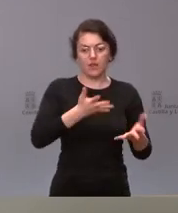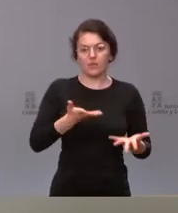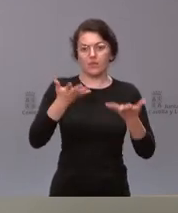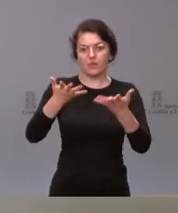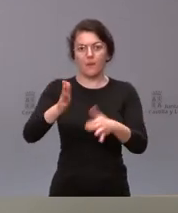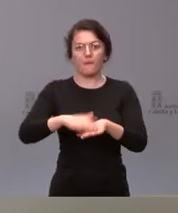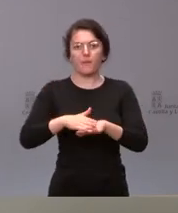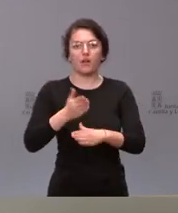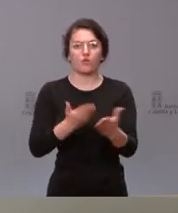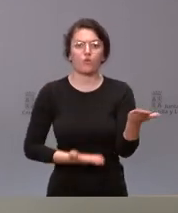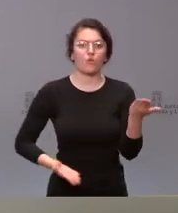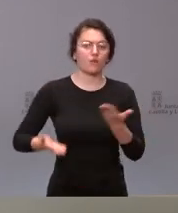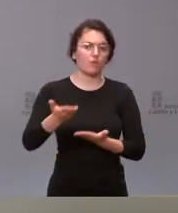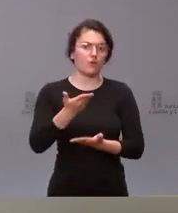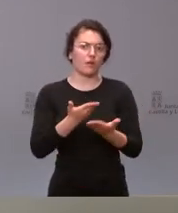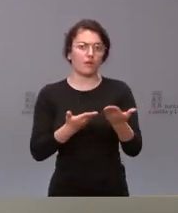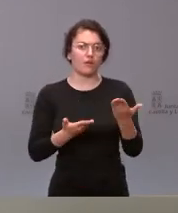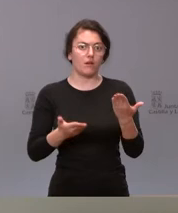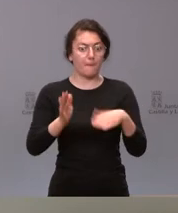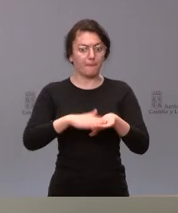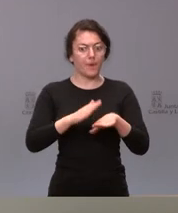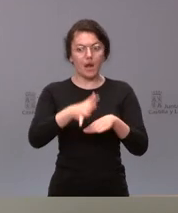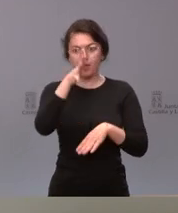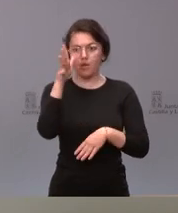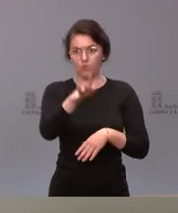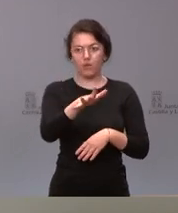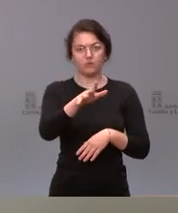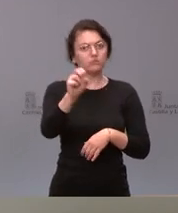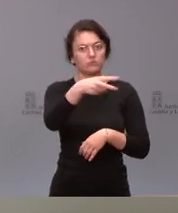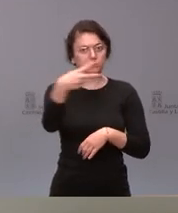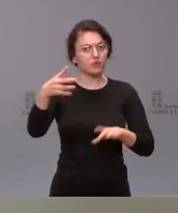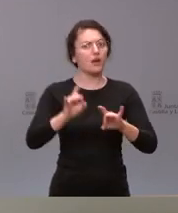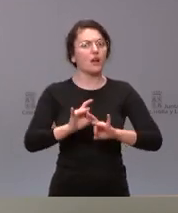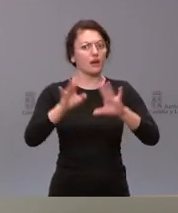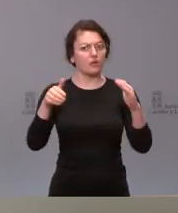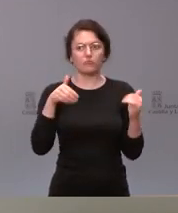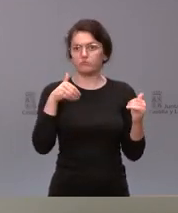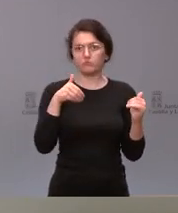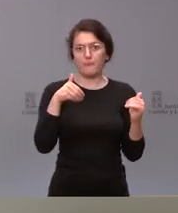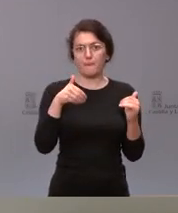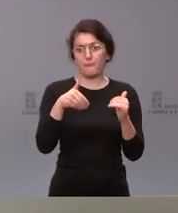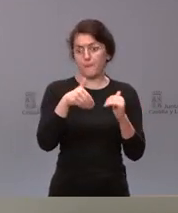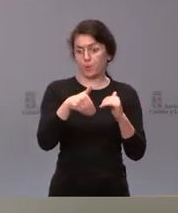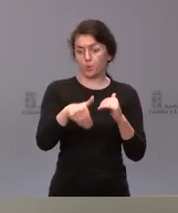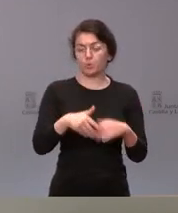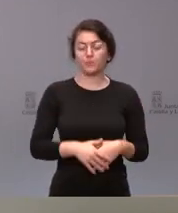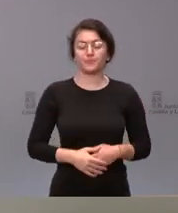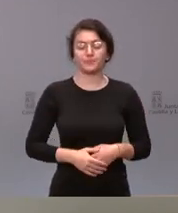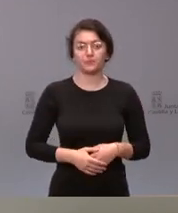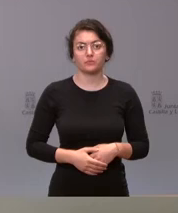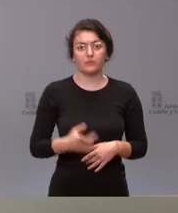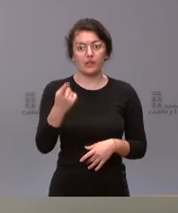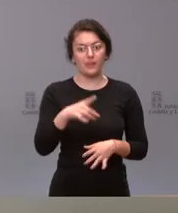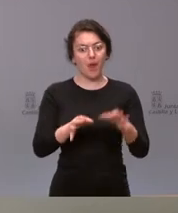de poder colaborar para que esta denuncia se pueda esclarecer lo antes posible animamos a la